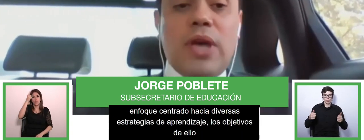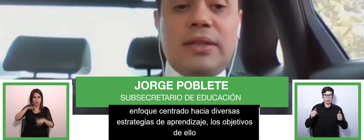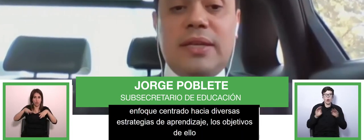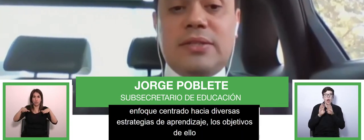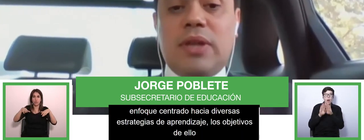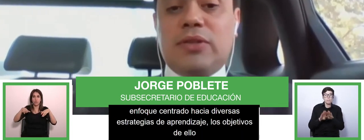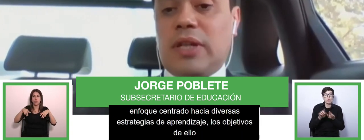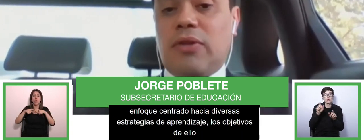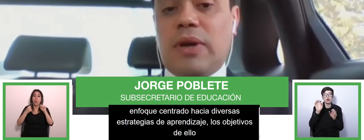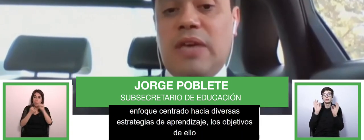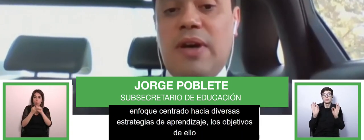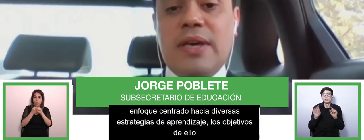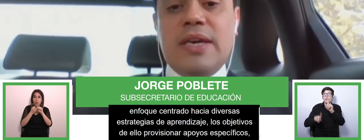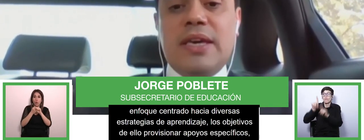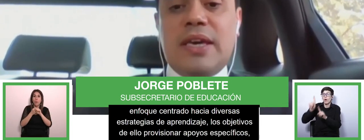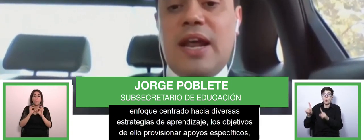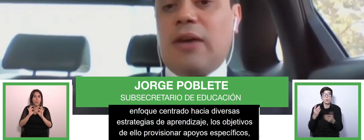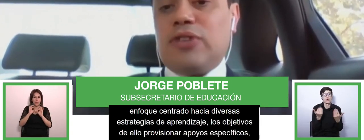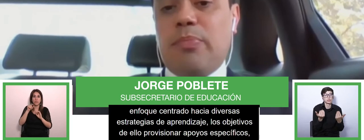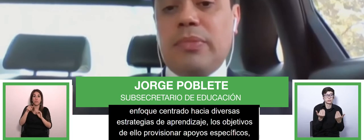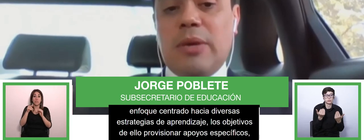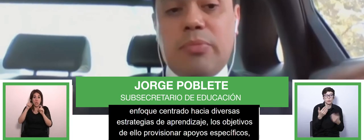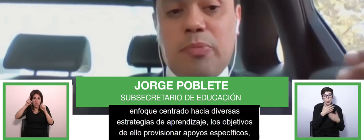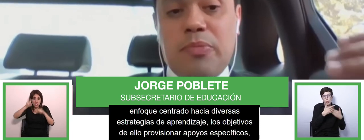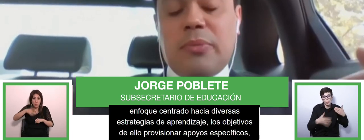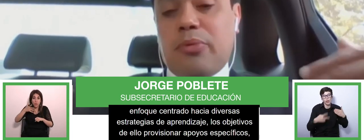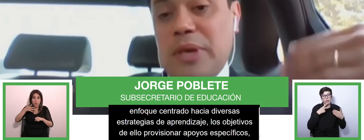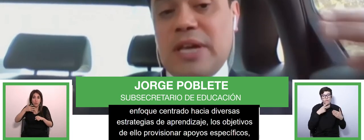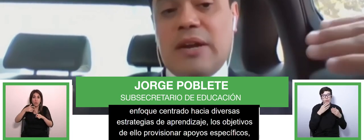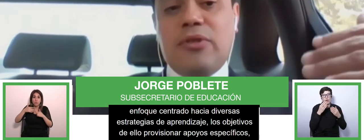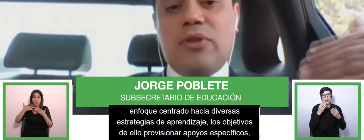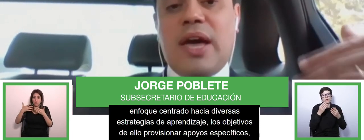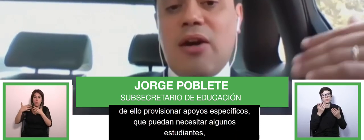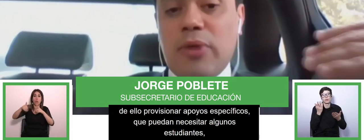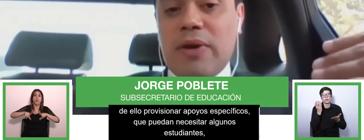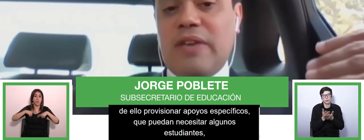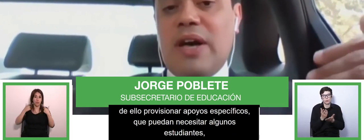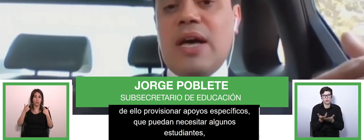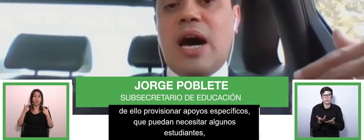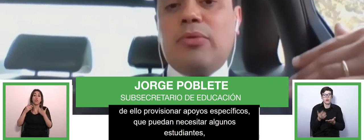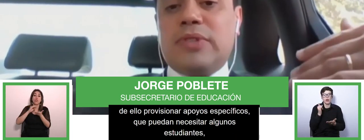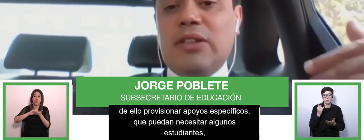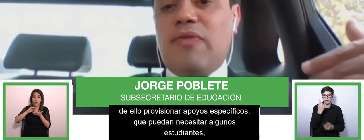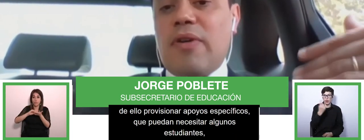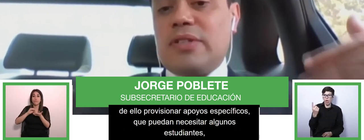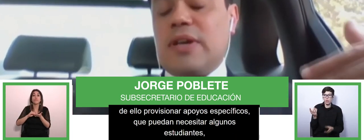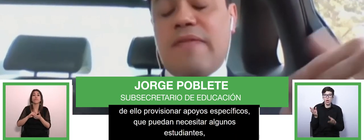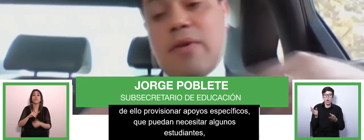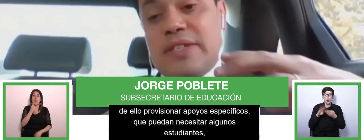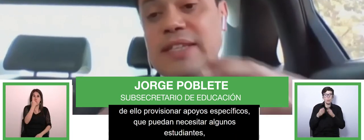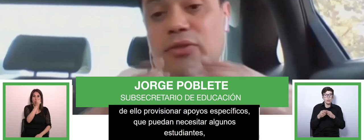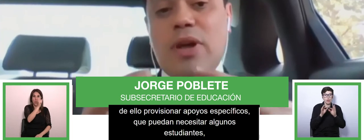algunos estudiantes durante su trayectoria educativa y generar las condiciones propicias en cada comunidad educativa apuntando a